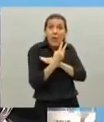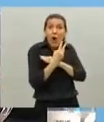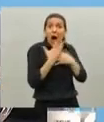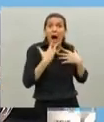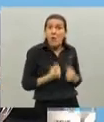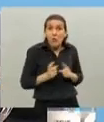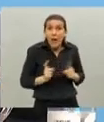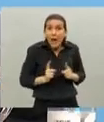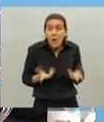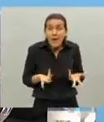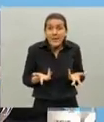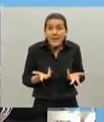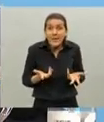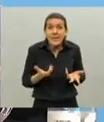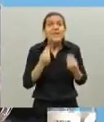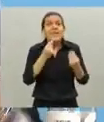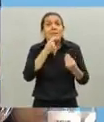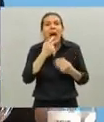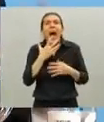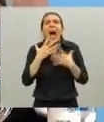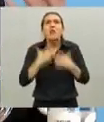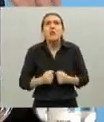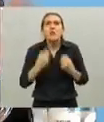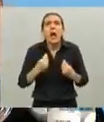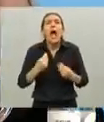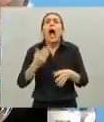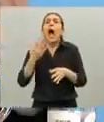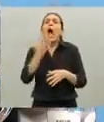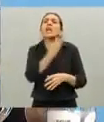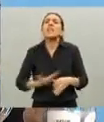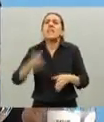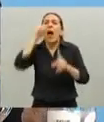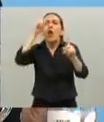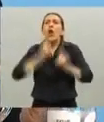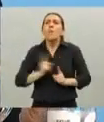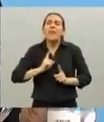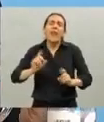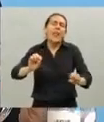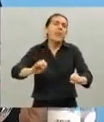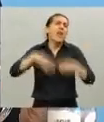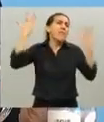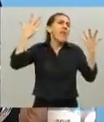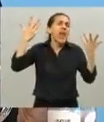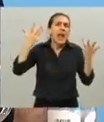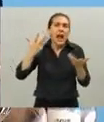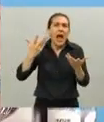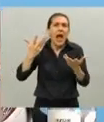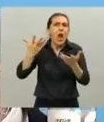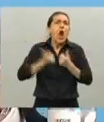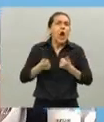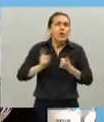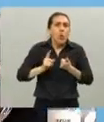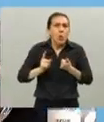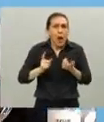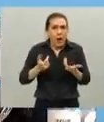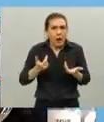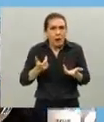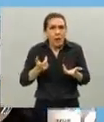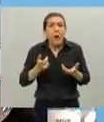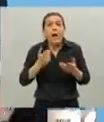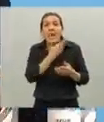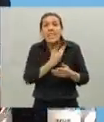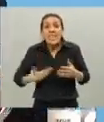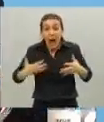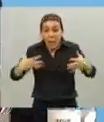angustiante es eso angustiante es que el Estado te abandone y te diga arreglátela como puedas no que el Estado te diga quedate en tu